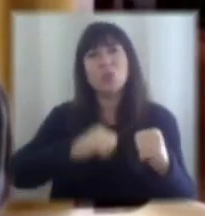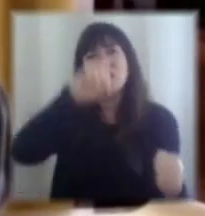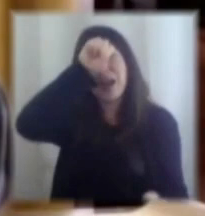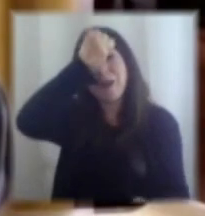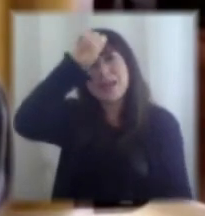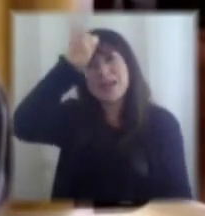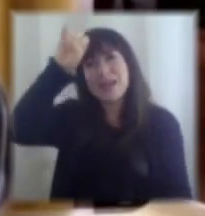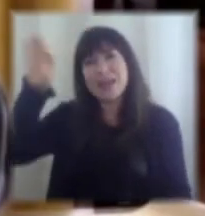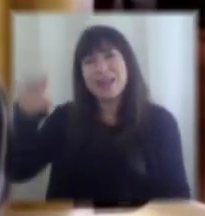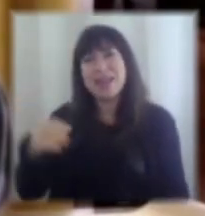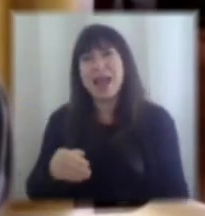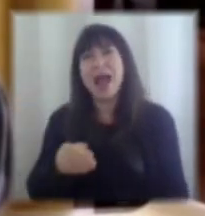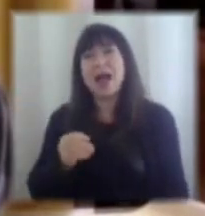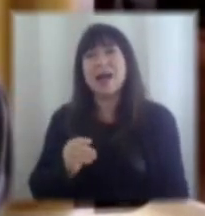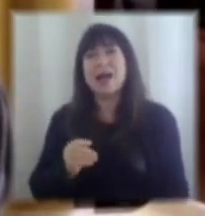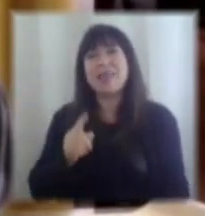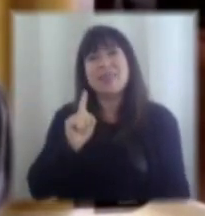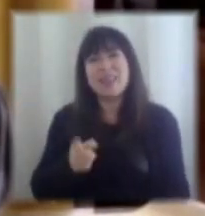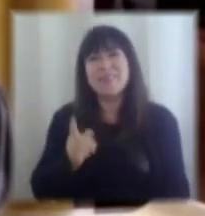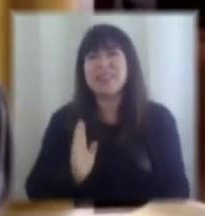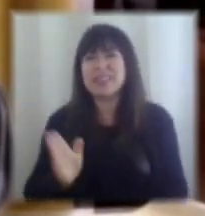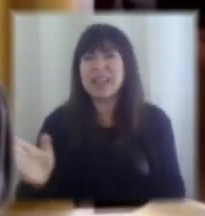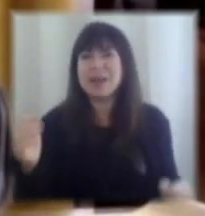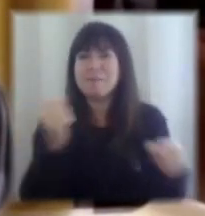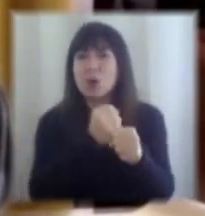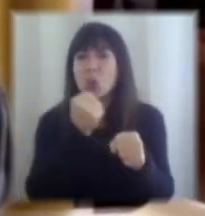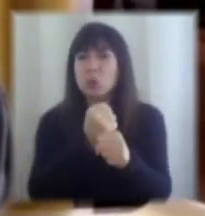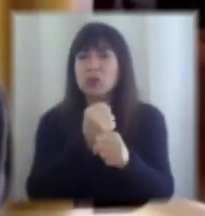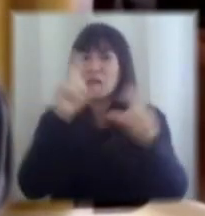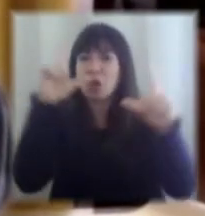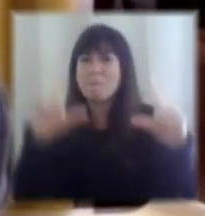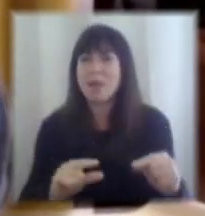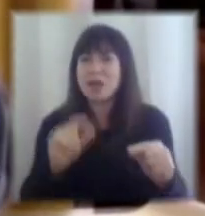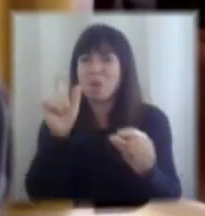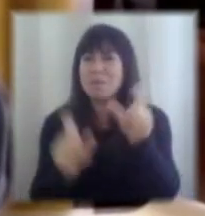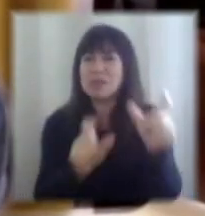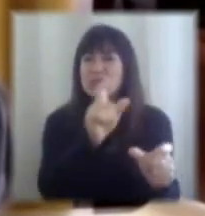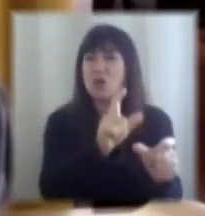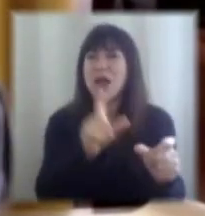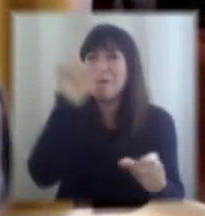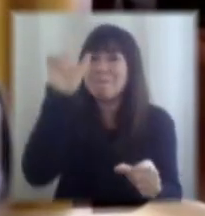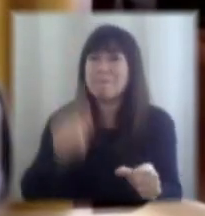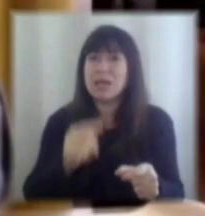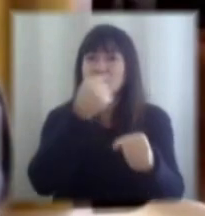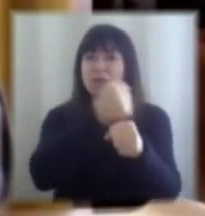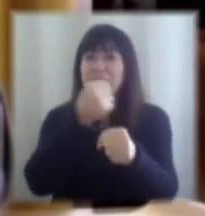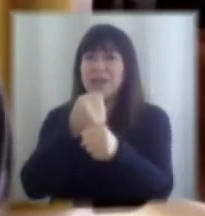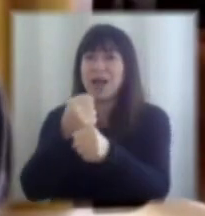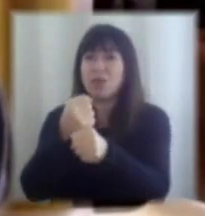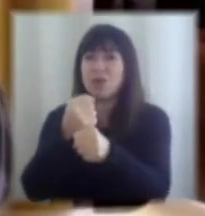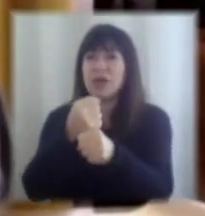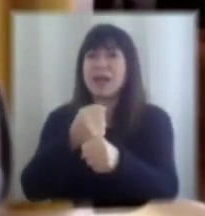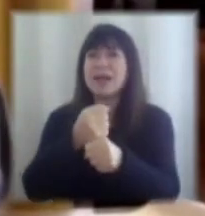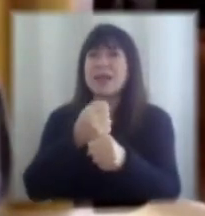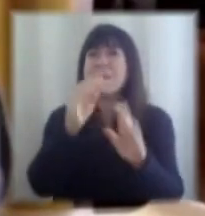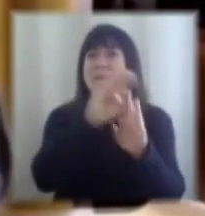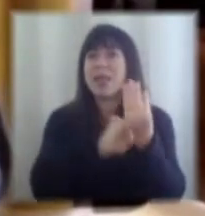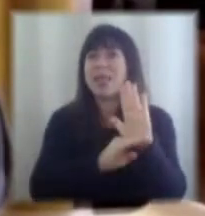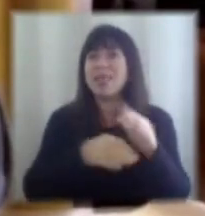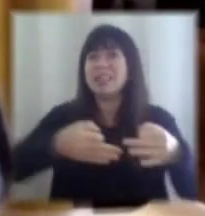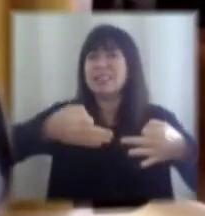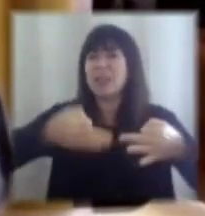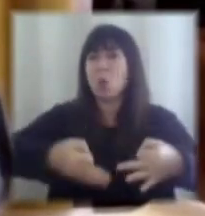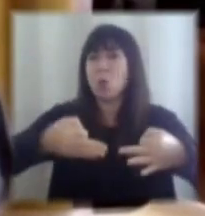seguir produciendo pero con menos gente con menos trabajadores con medidas de seguridad y distanciamiento y eso te obliga te